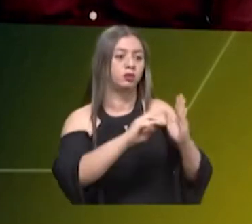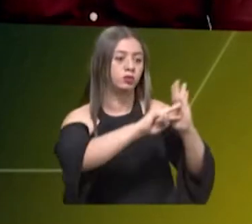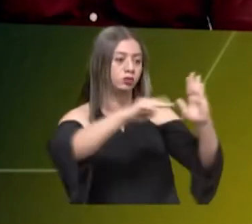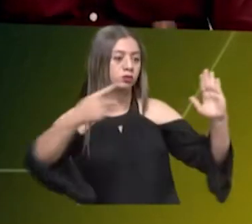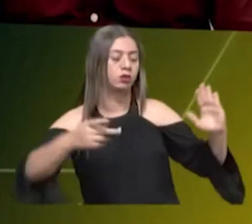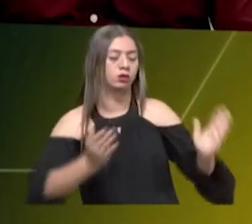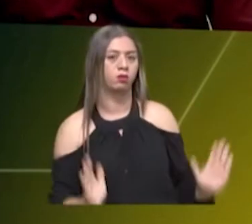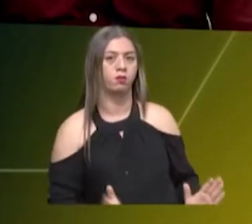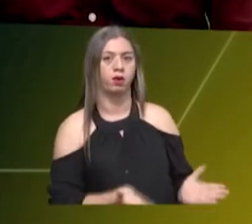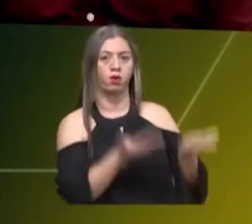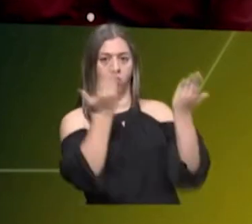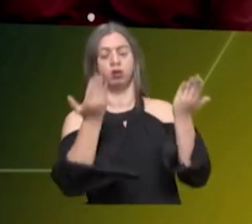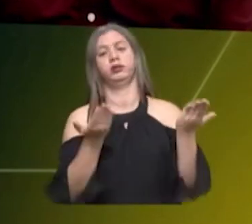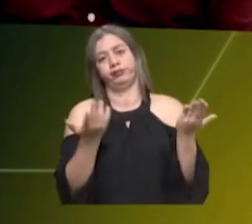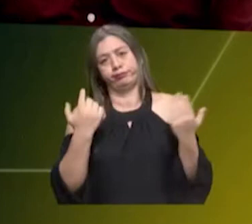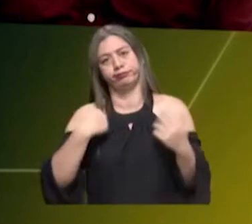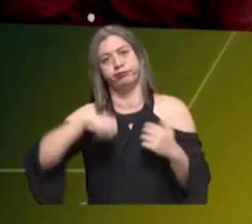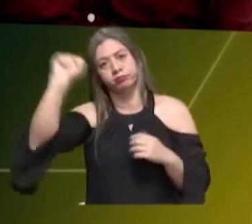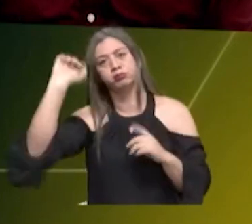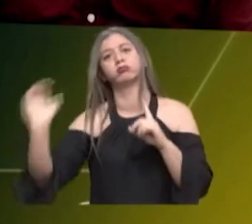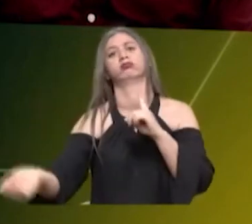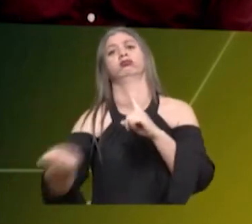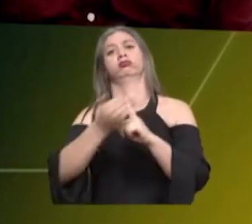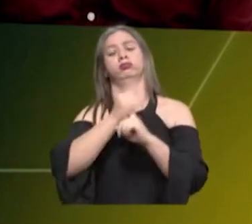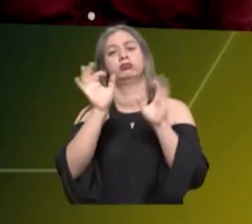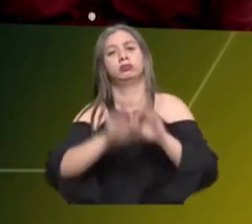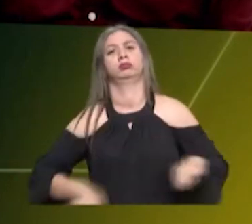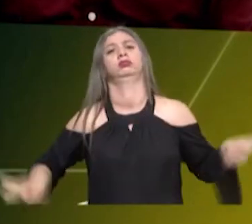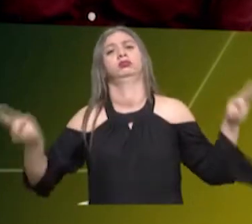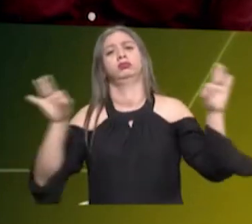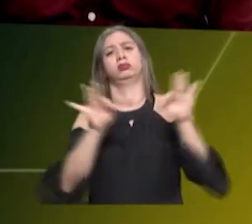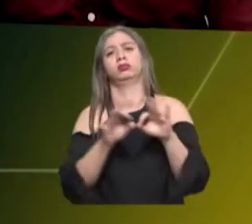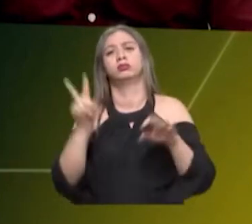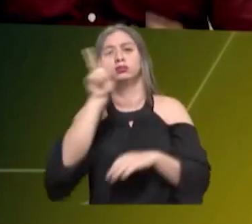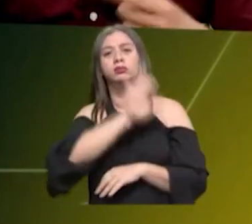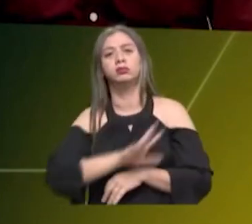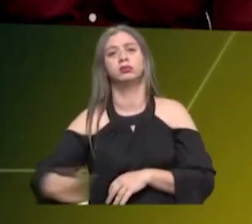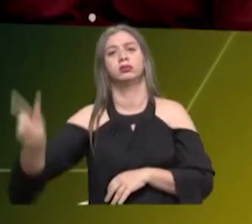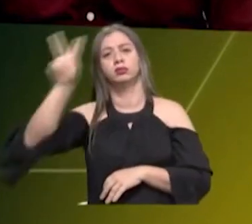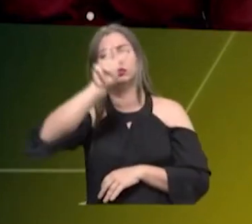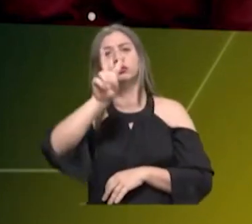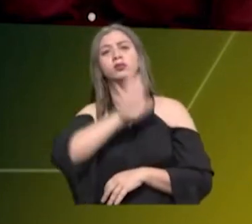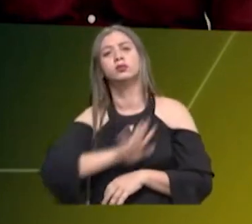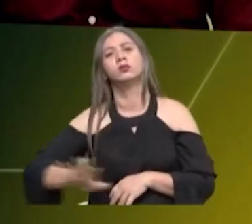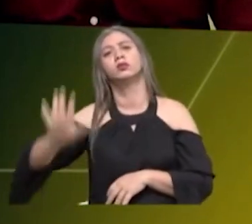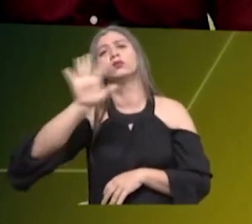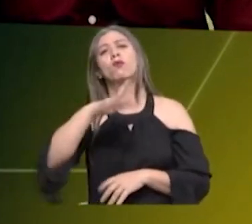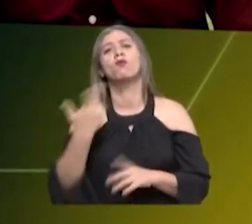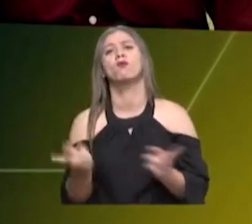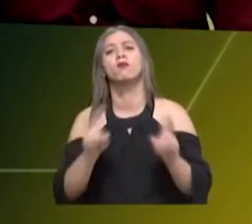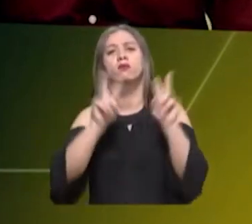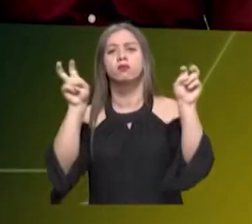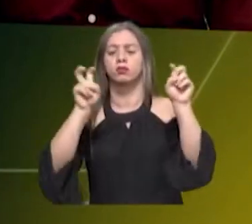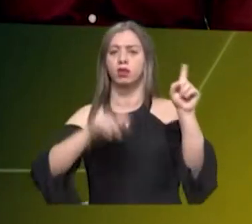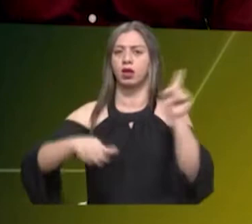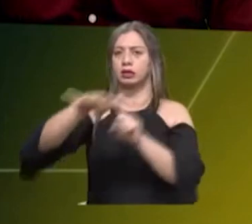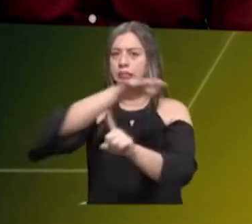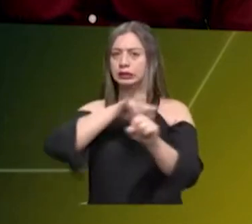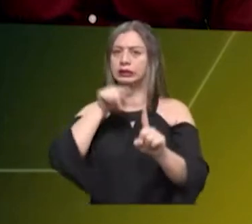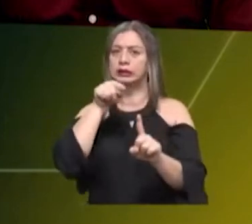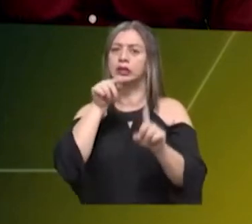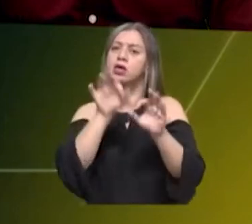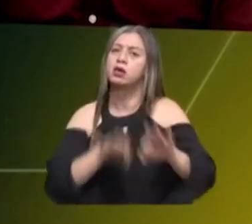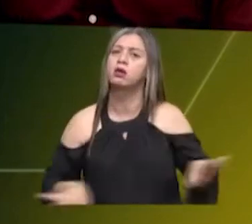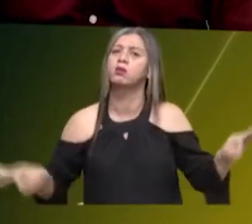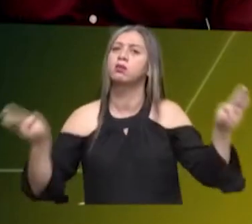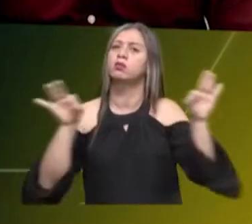y esos son básicamente los logros más importantes del departamento en materia ambiental, también hay un punto importante